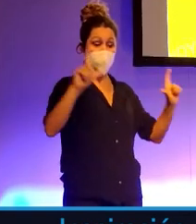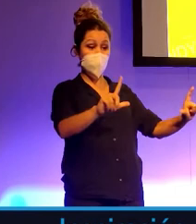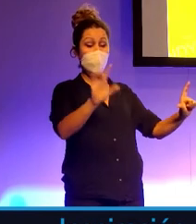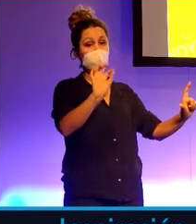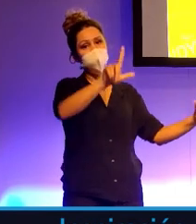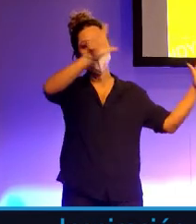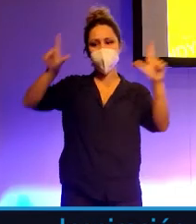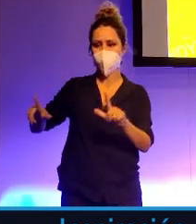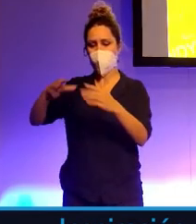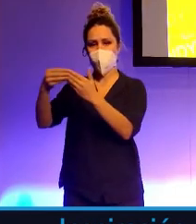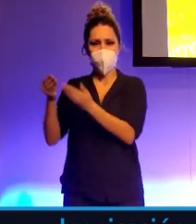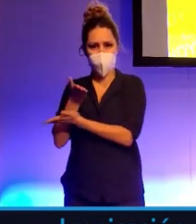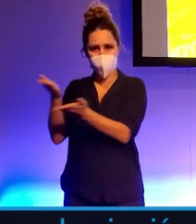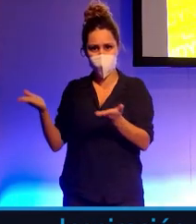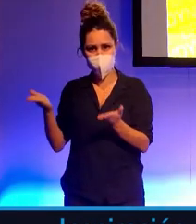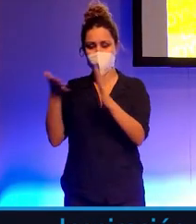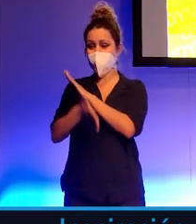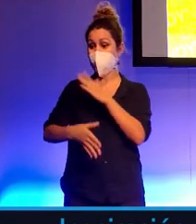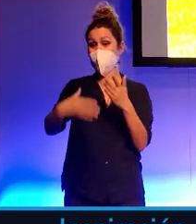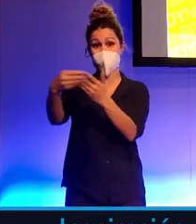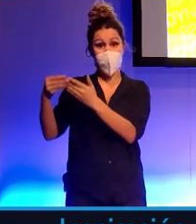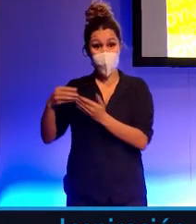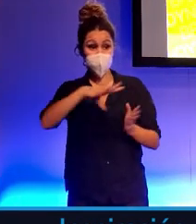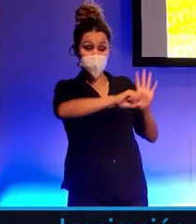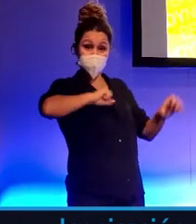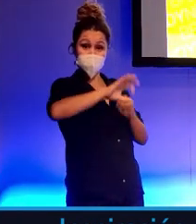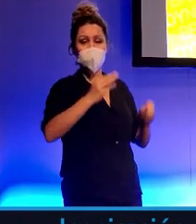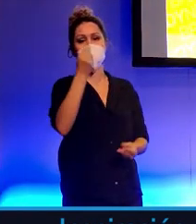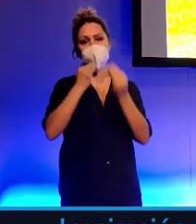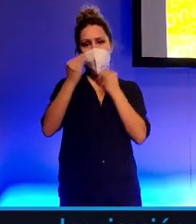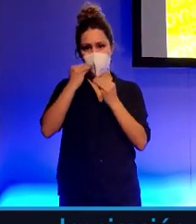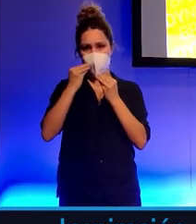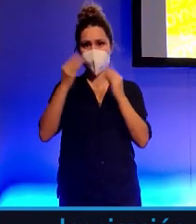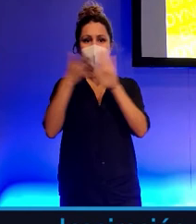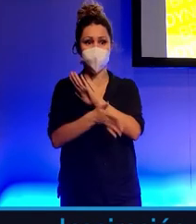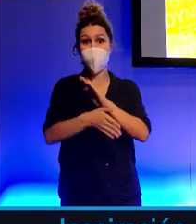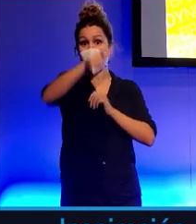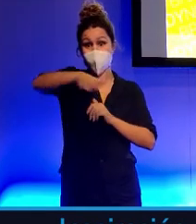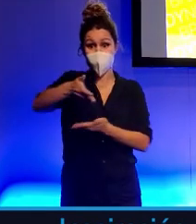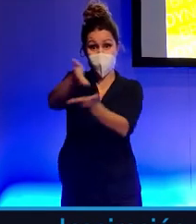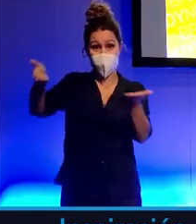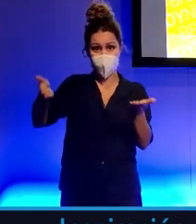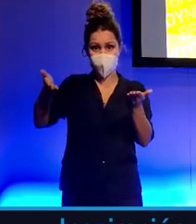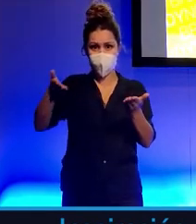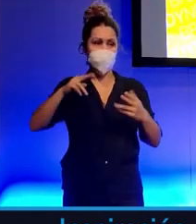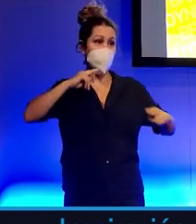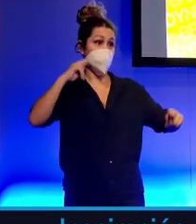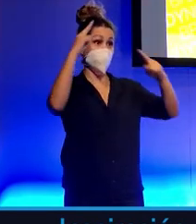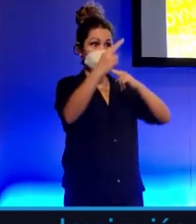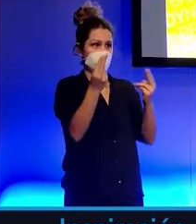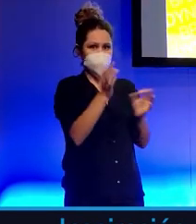focalizar en los usuarios, en los clientes, en los consumidores, en los ciudadanos? La respuesta es obvia, ¿verdad?